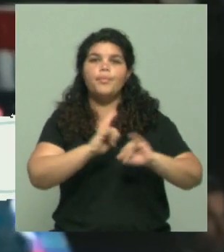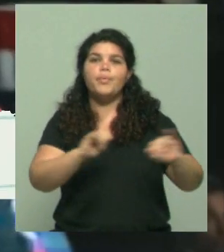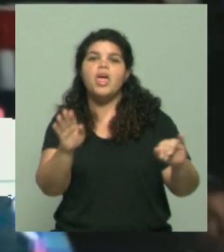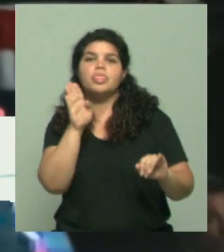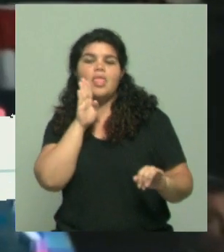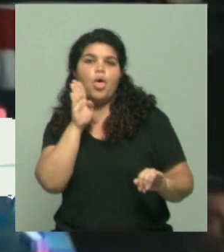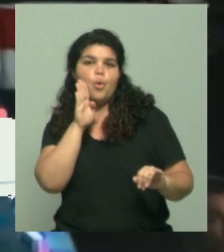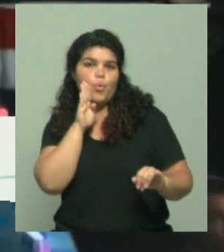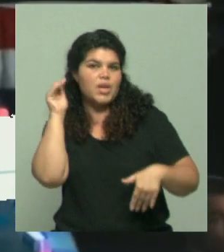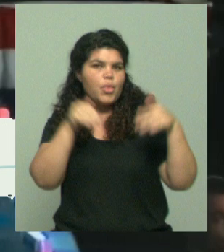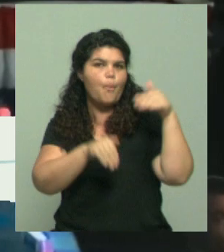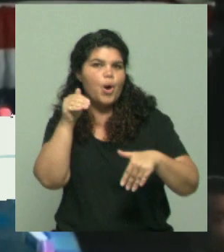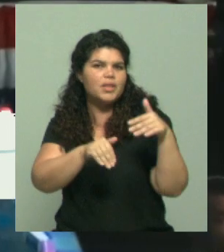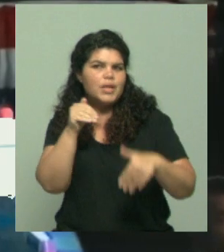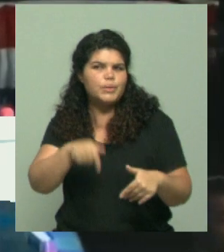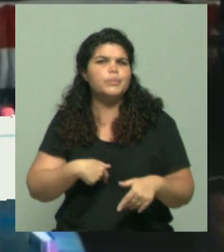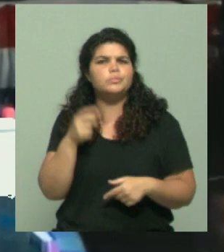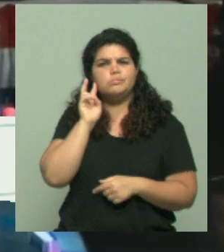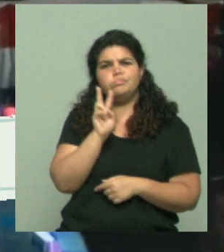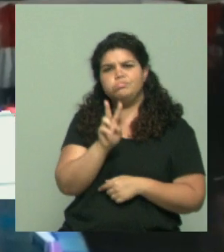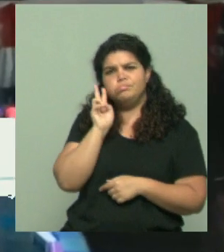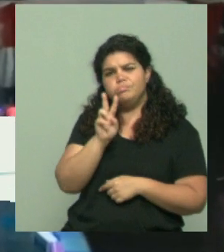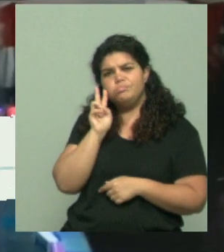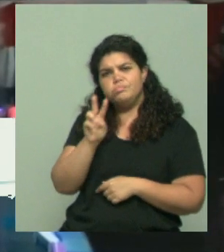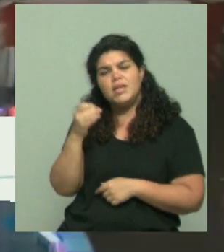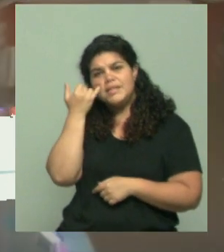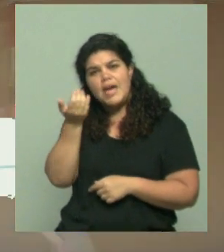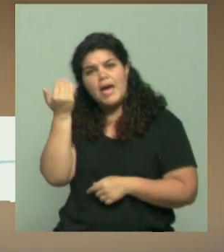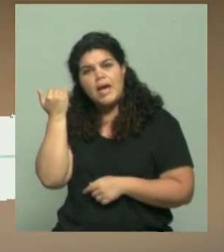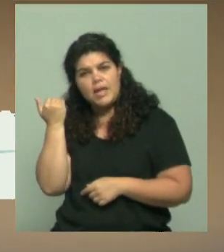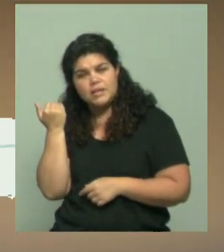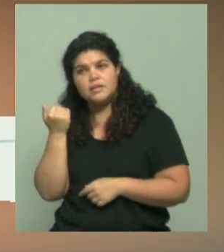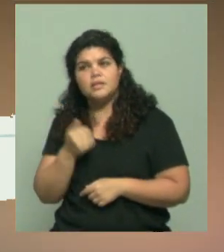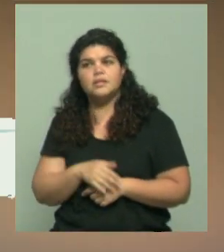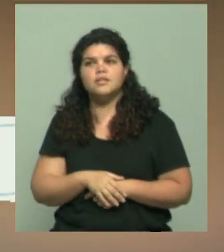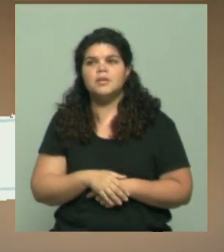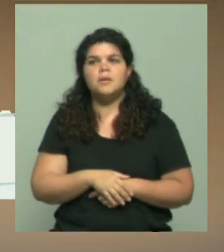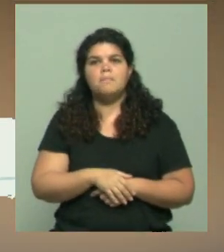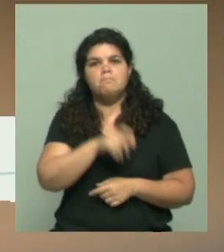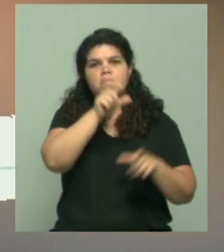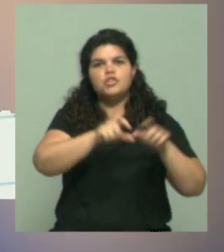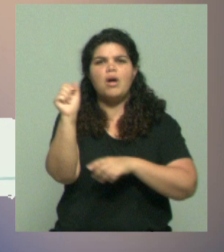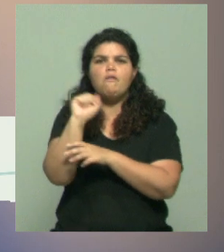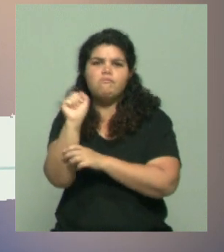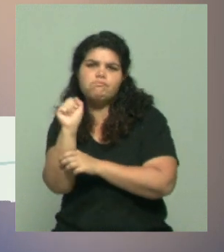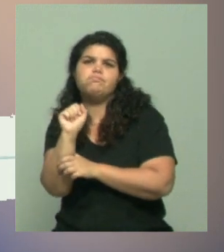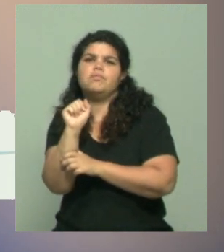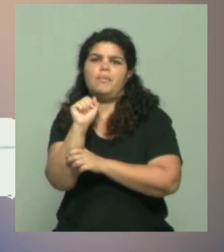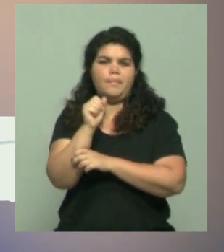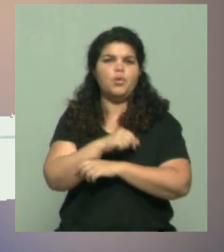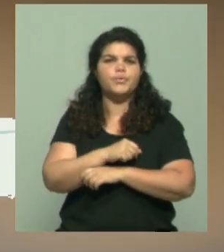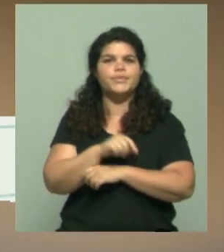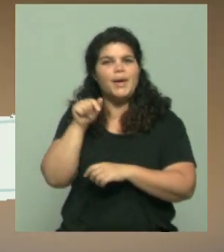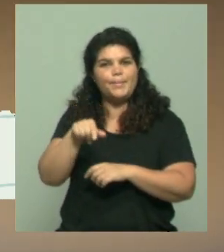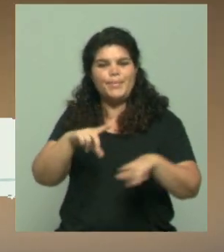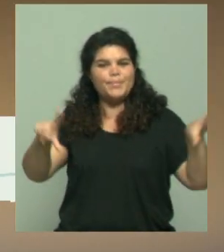también hay que decirlo. De hecho hemos visto personalidades del mundo del espectáculo, de distintas áreas en Estados